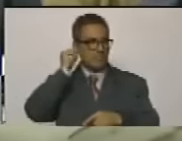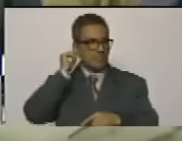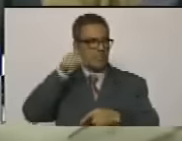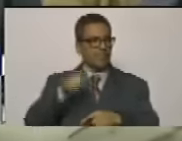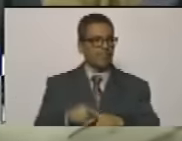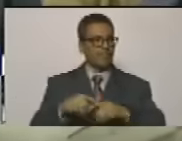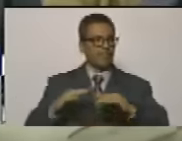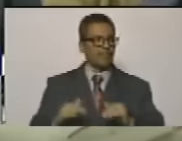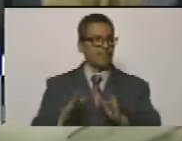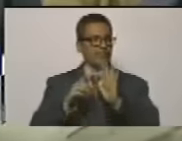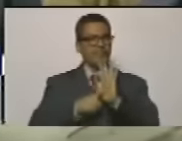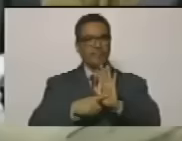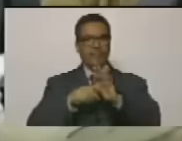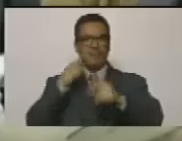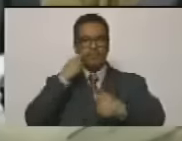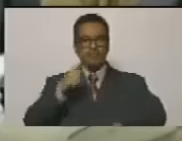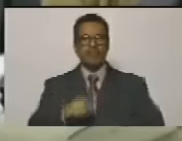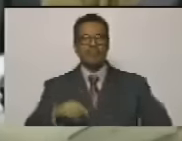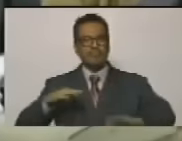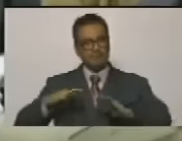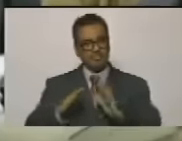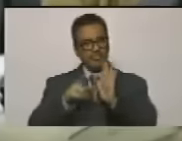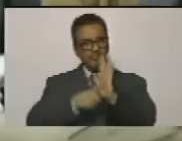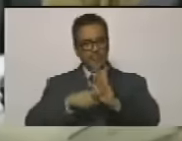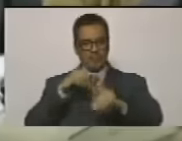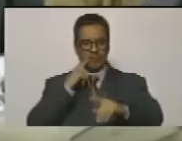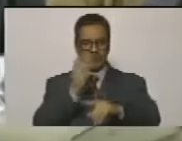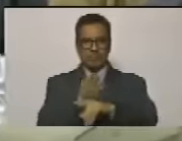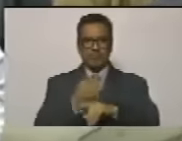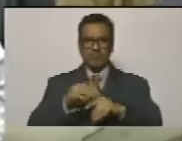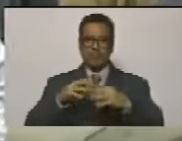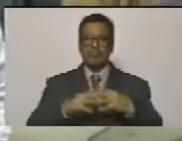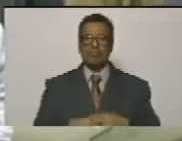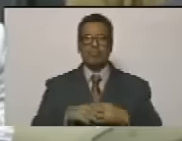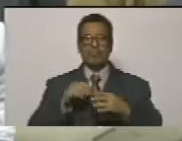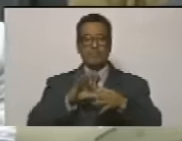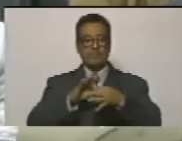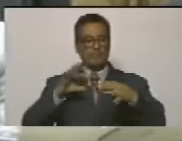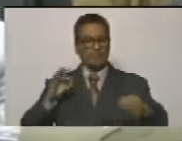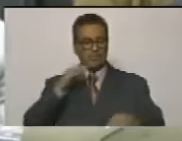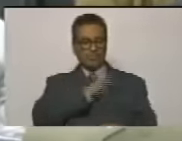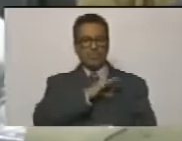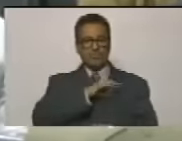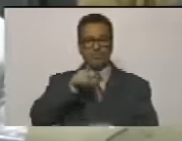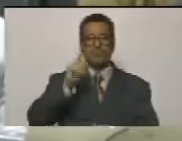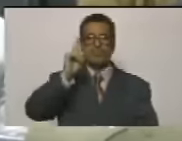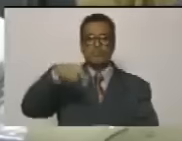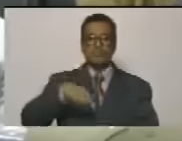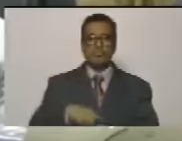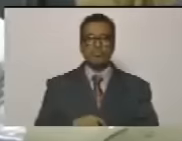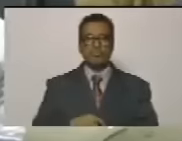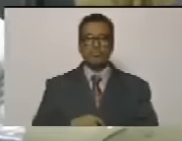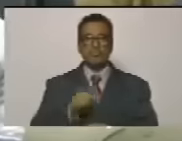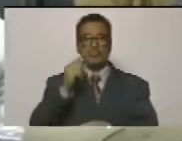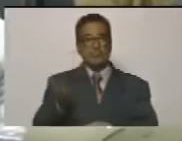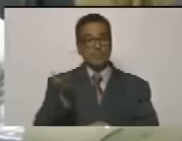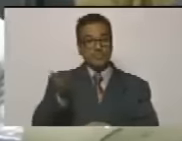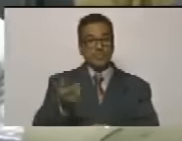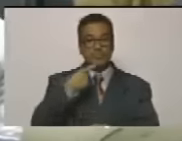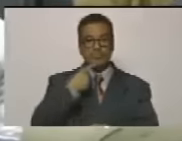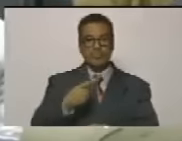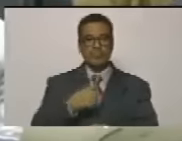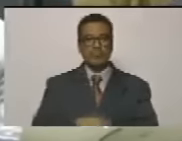contra el colonialismo, contra el imperialismo y contra la exclusión social. Además, es importante